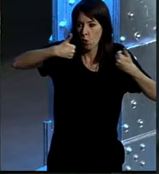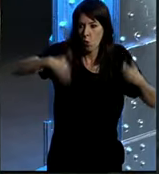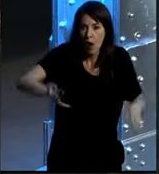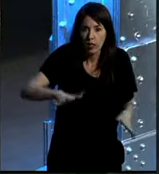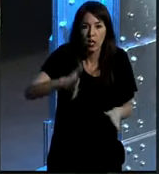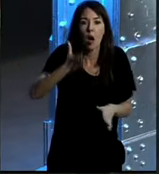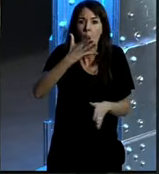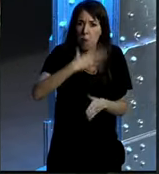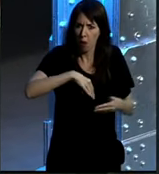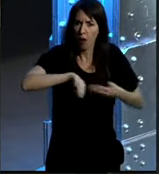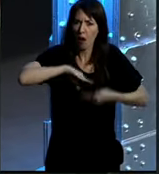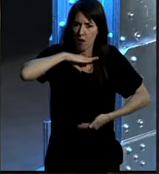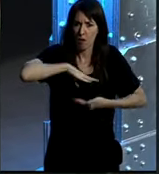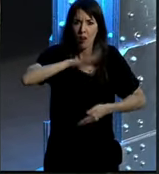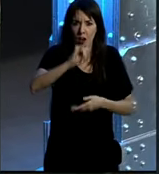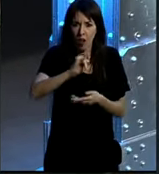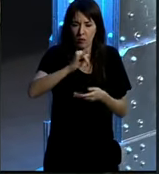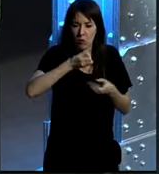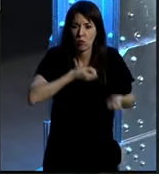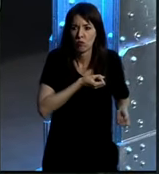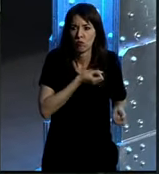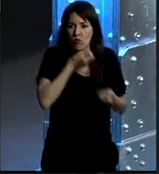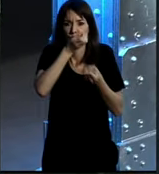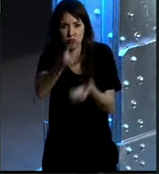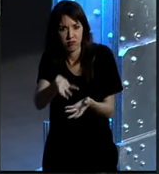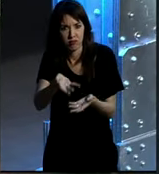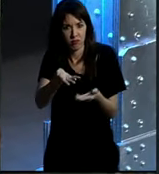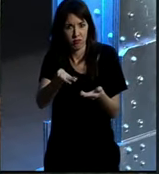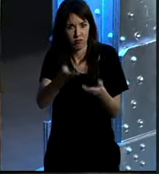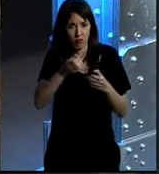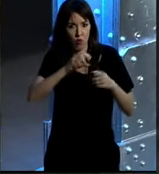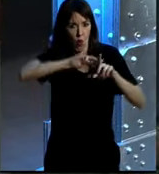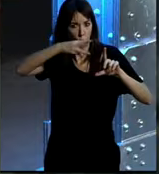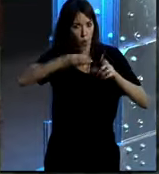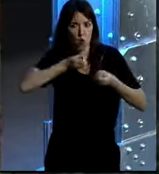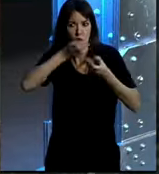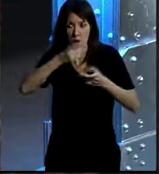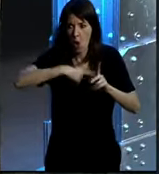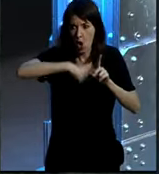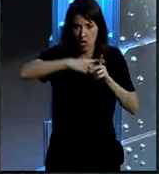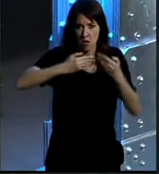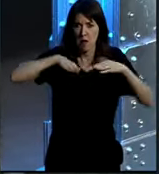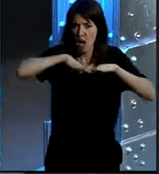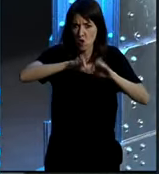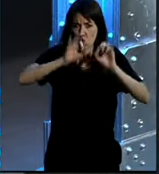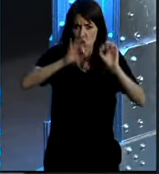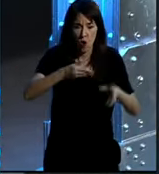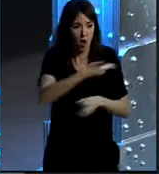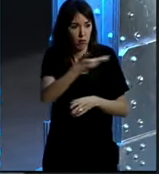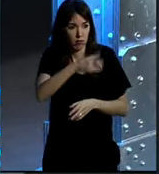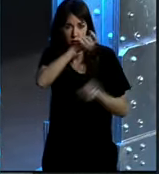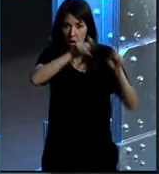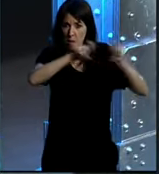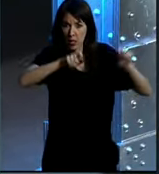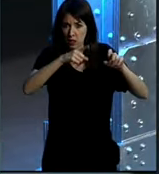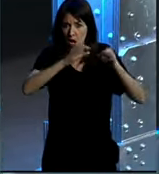nosotros somos capaces de transmitir información en el mismo nivel y en el mismo plano en que lo puede hacer